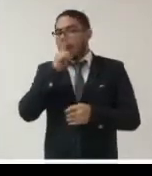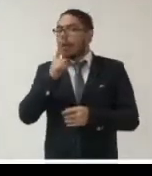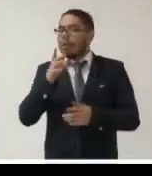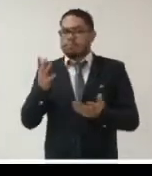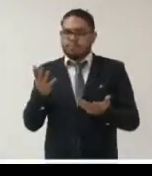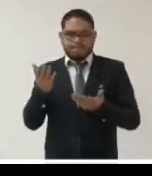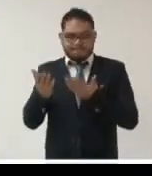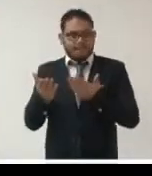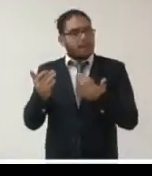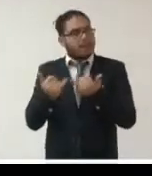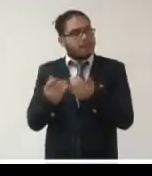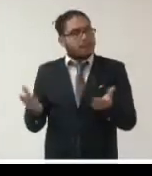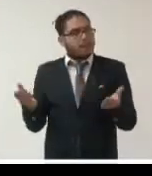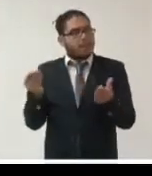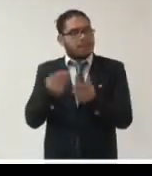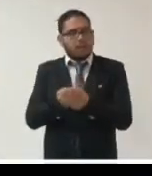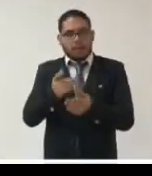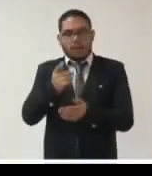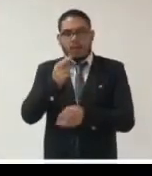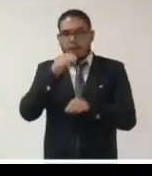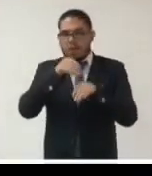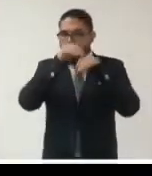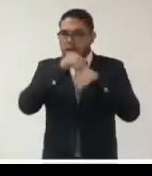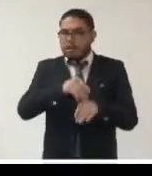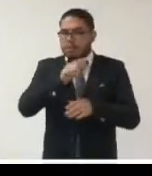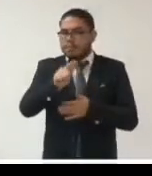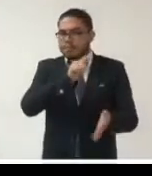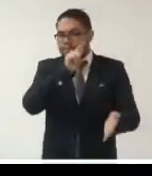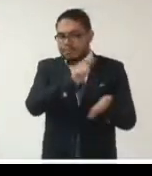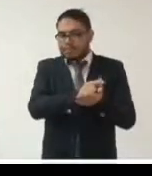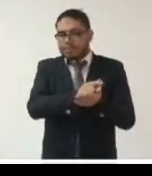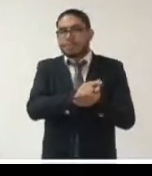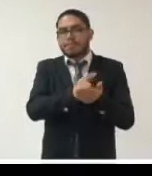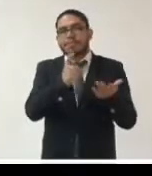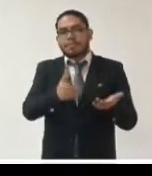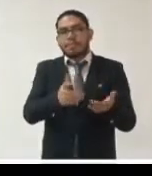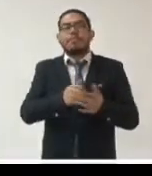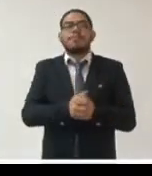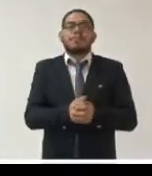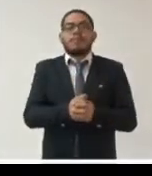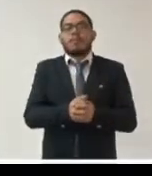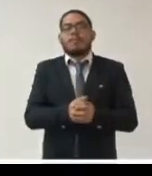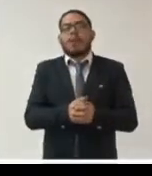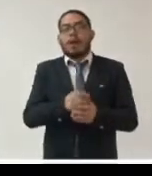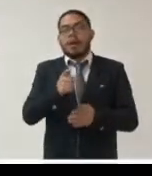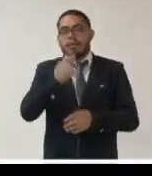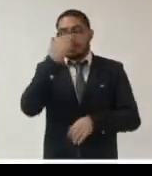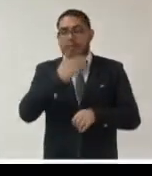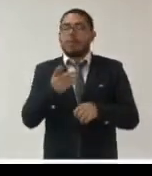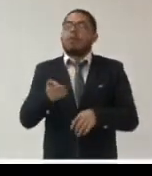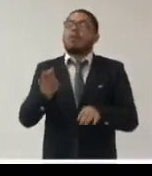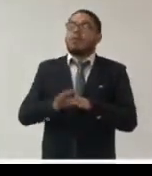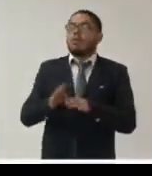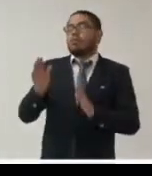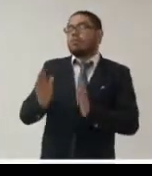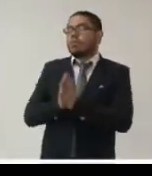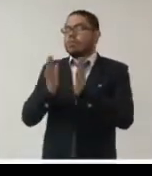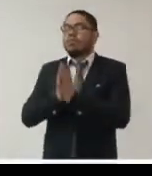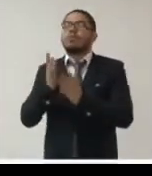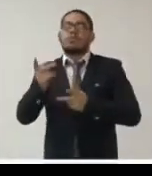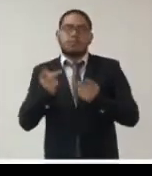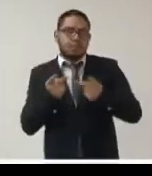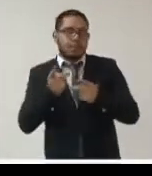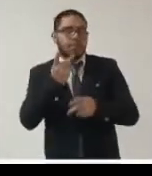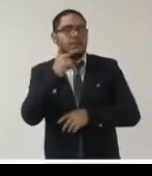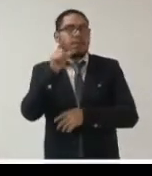estándares internacionales también es importante saber con anticipación planear